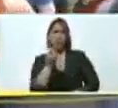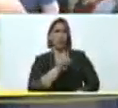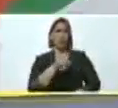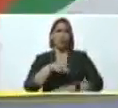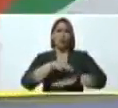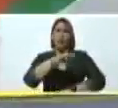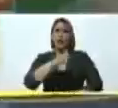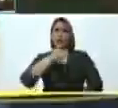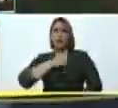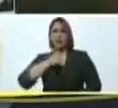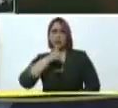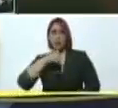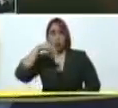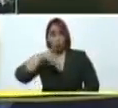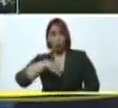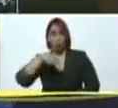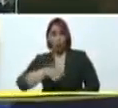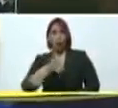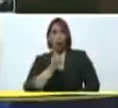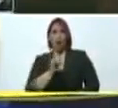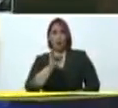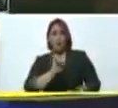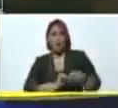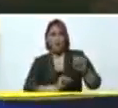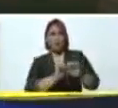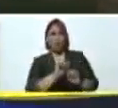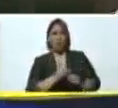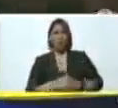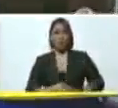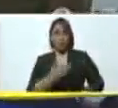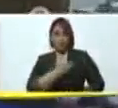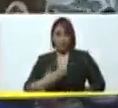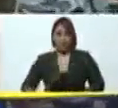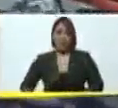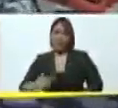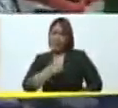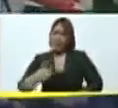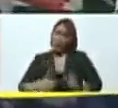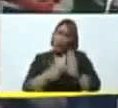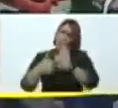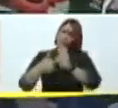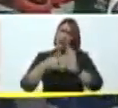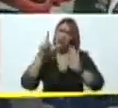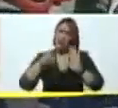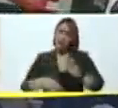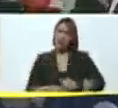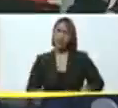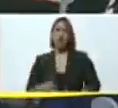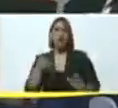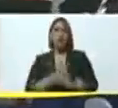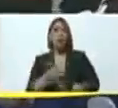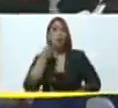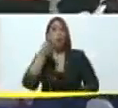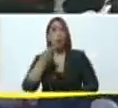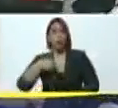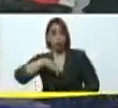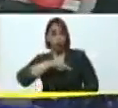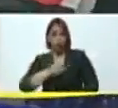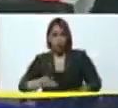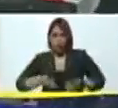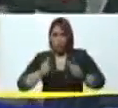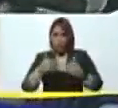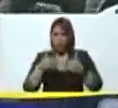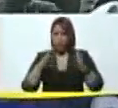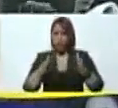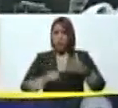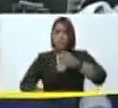resistir y que hoy se encuentra en ofensiva. Presidente, yo le quiero mostrar aquí parte de las políticas que estamos activando desde